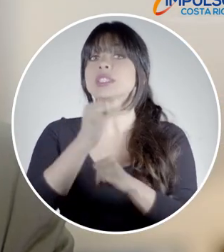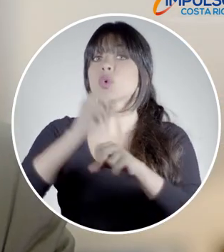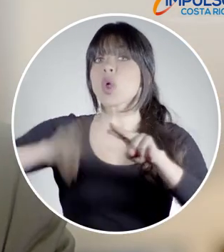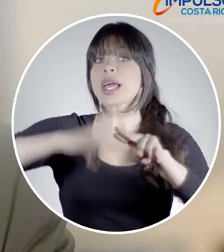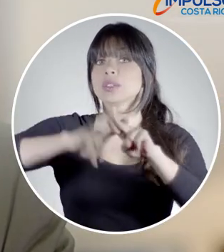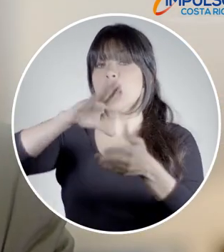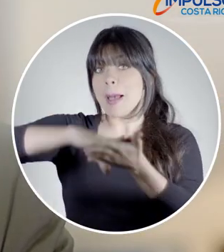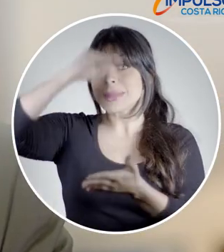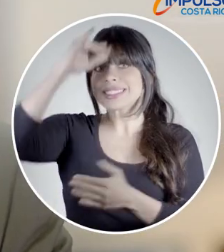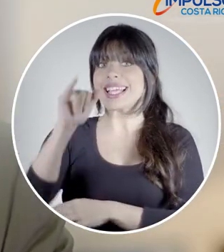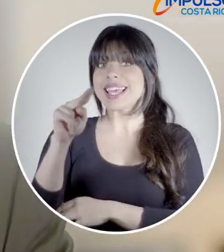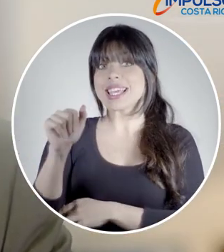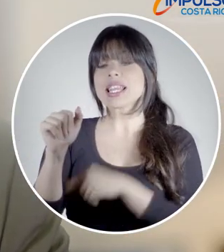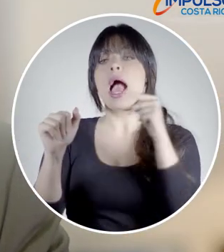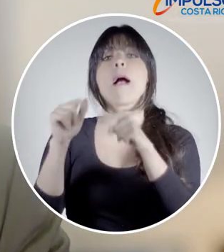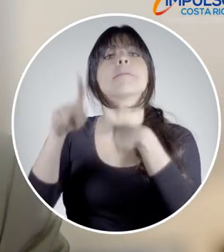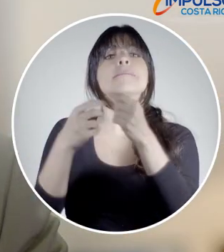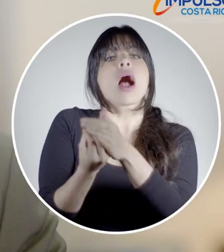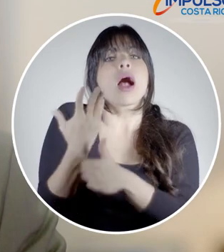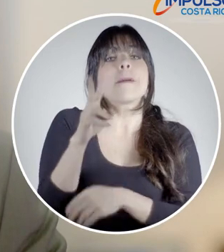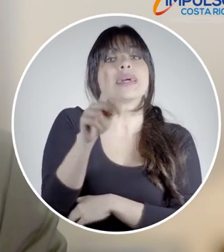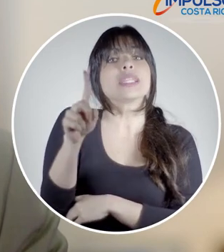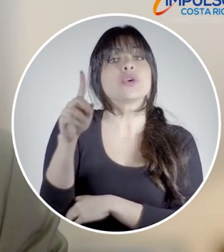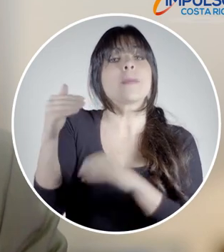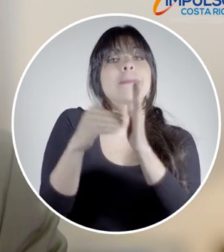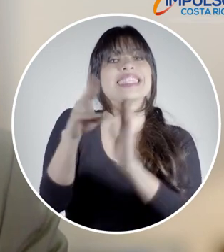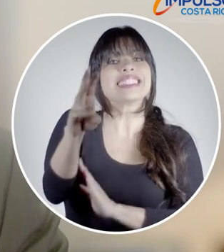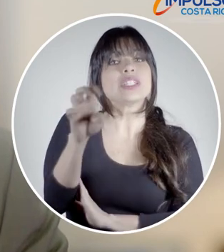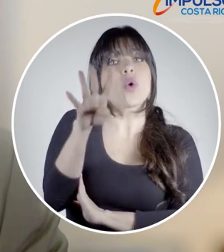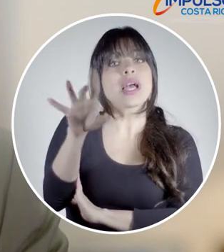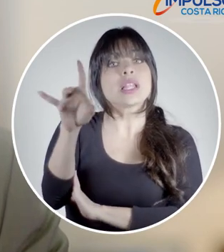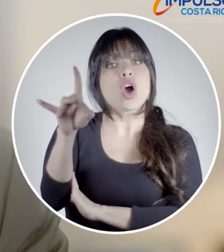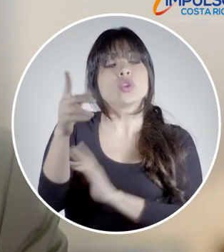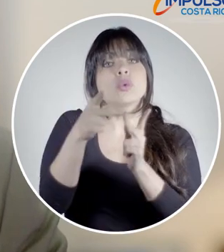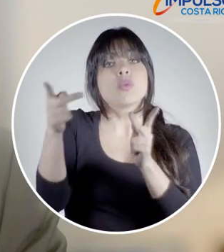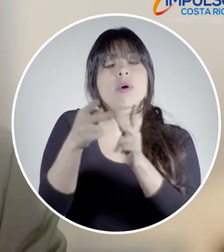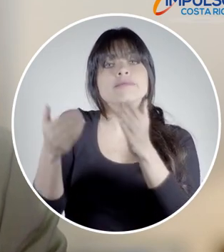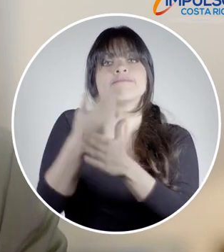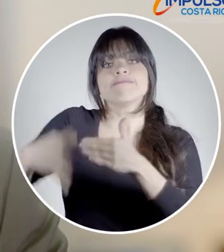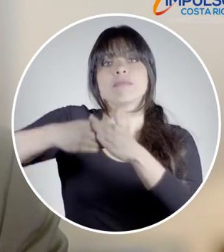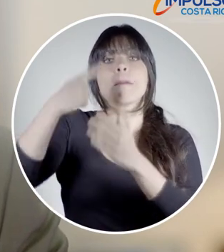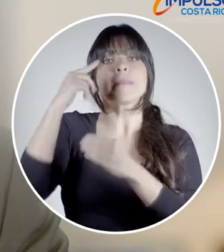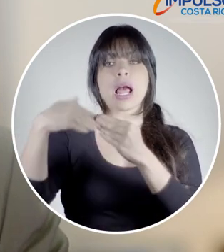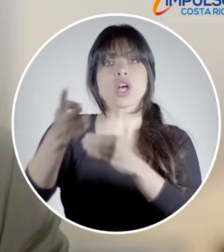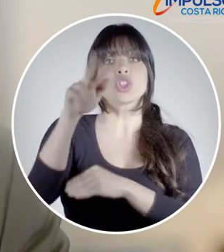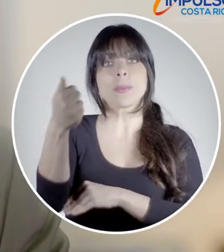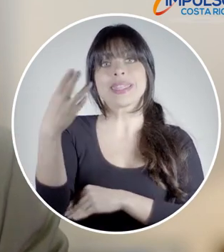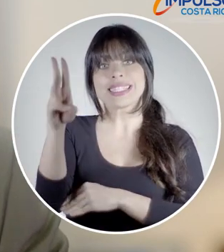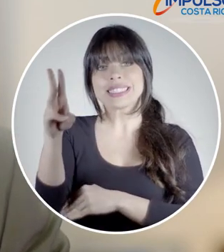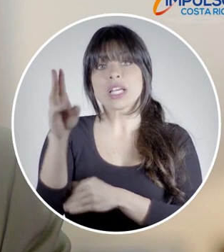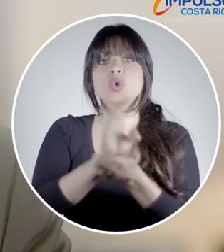Instituto Nacional de Aprendizaje, el INA, creará 21 mil 648 cupos adicionales para el